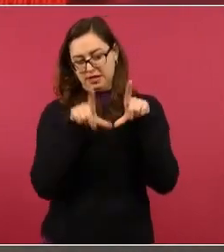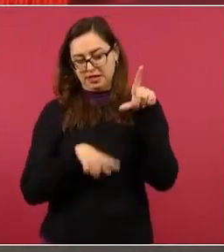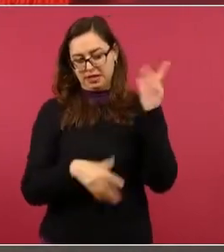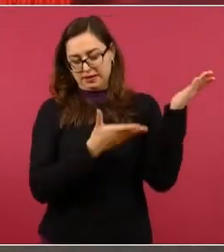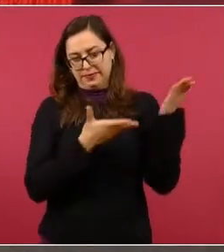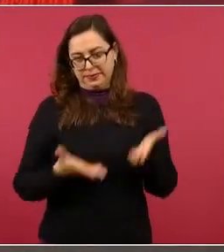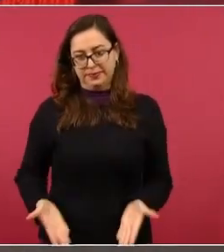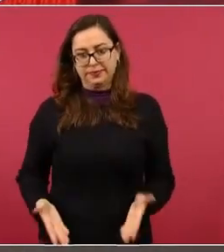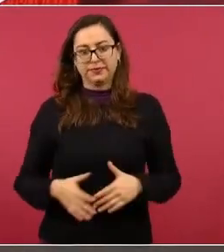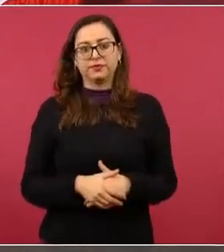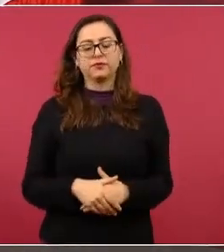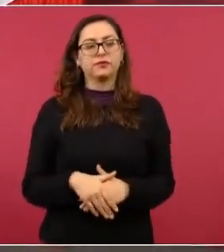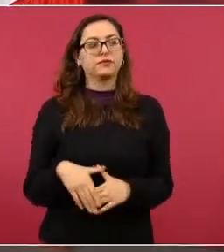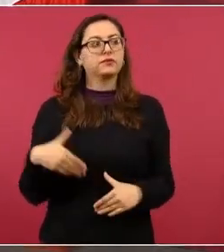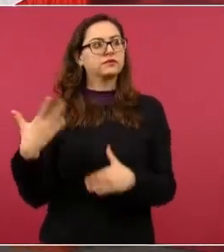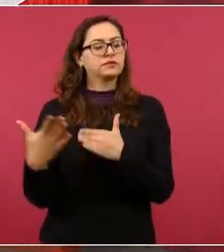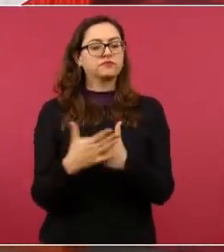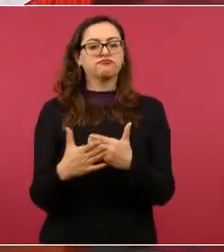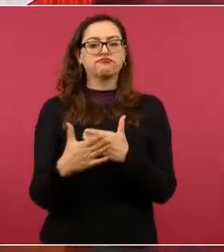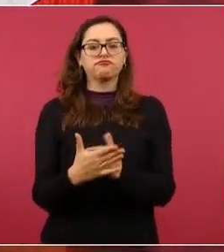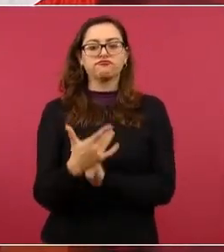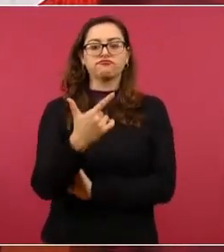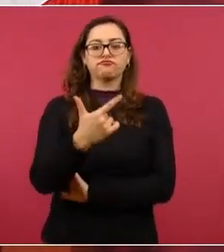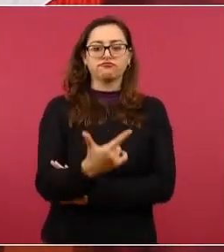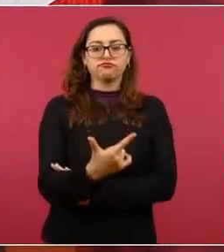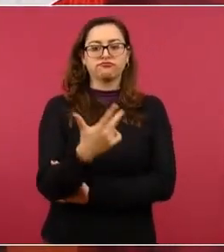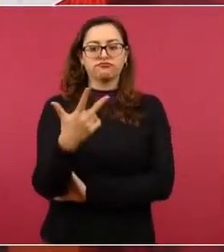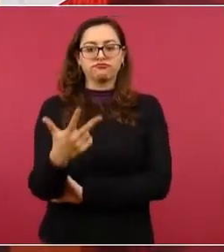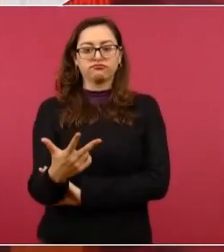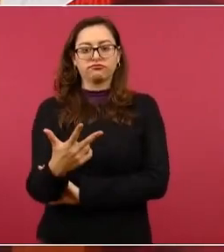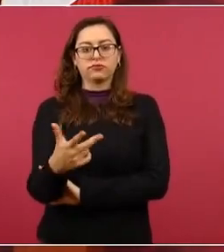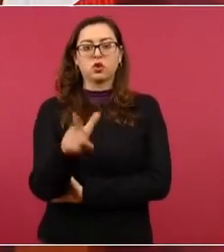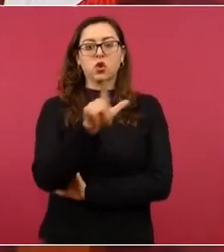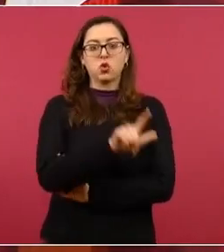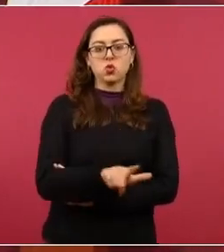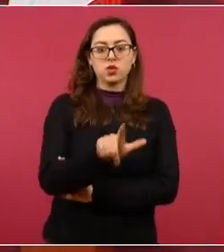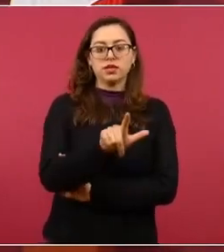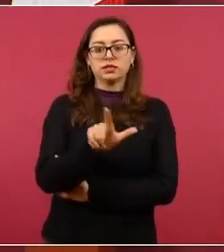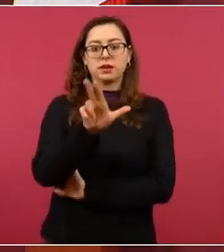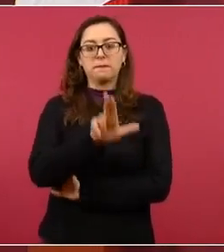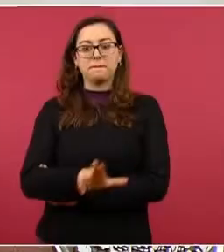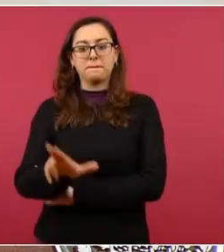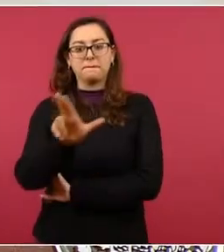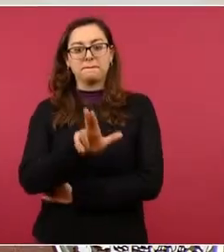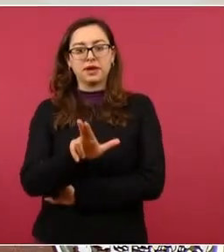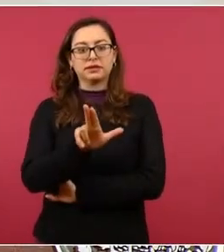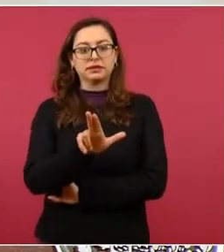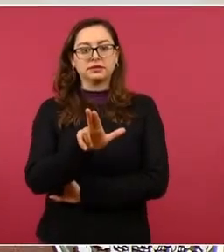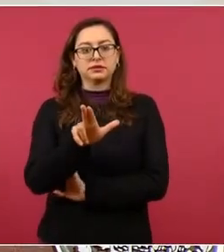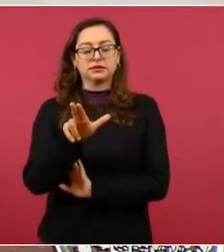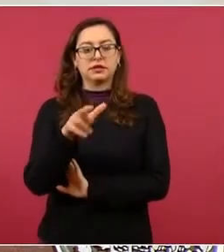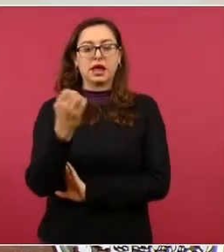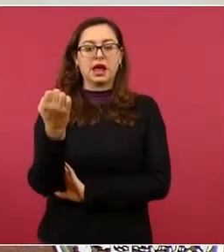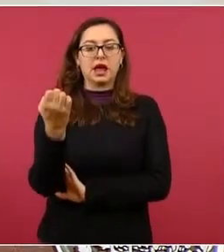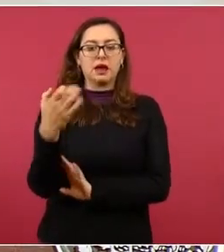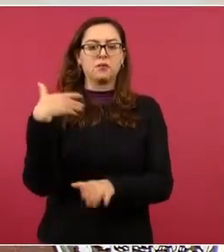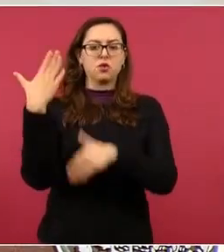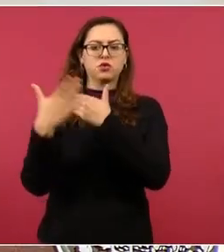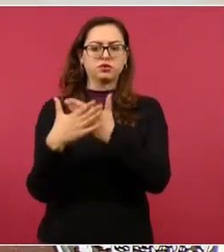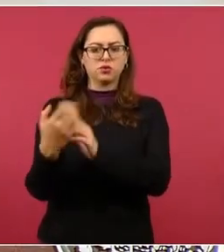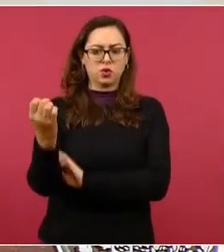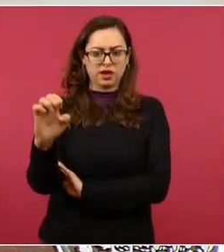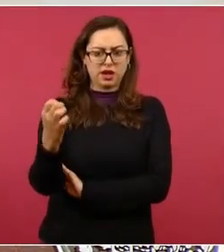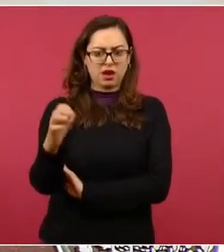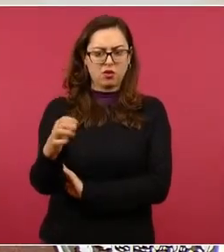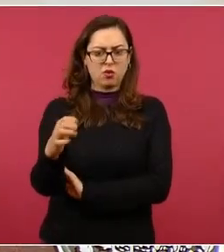el 7 y 8, lunes y martes de enero, a ver si